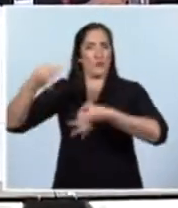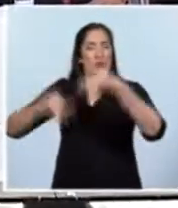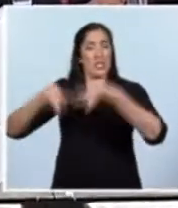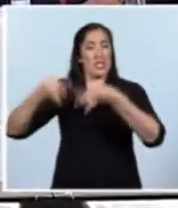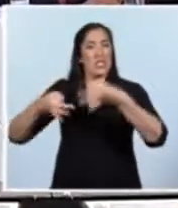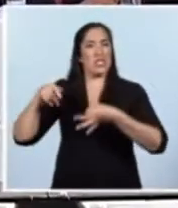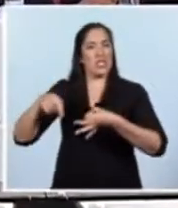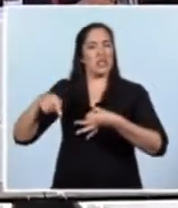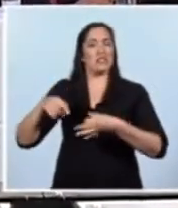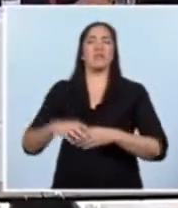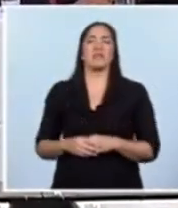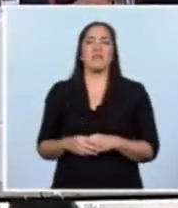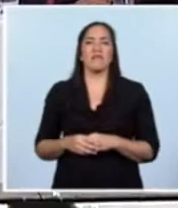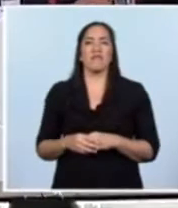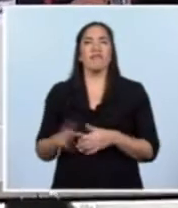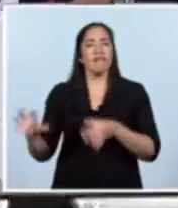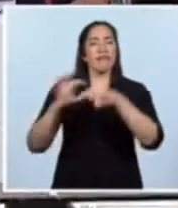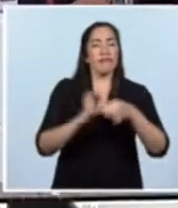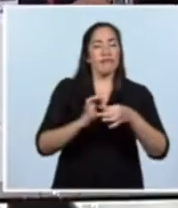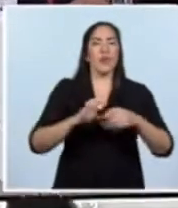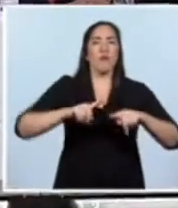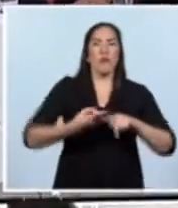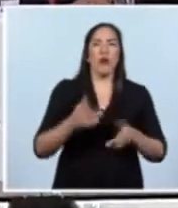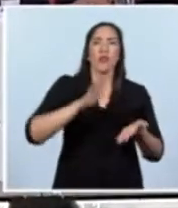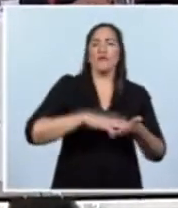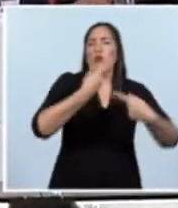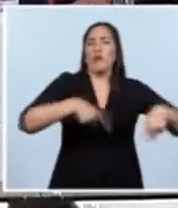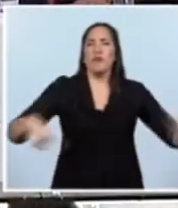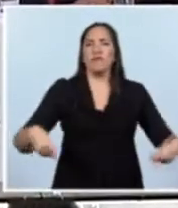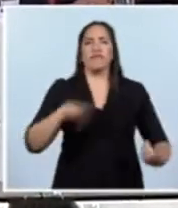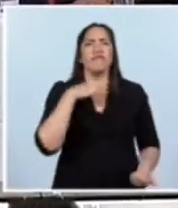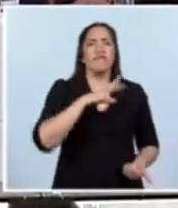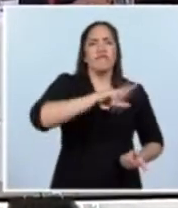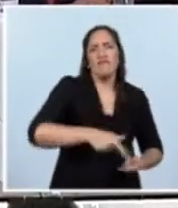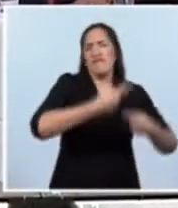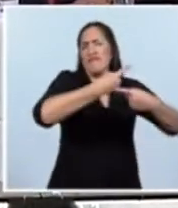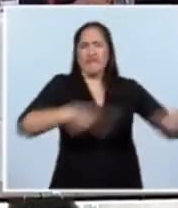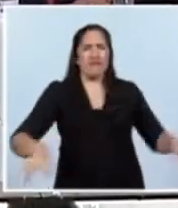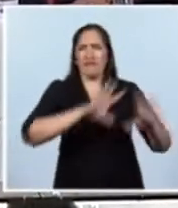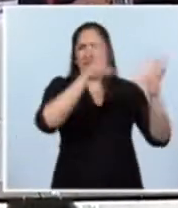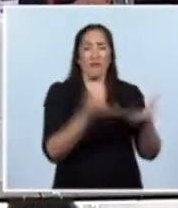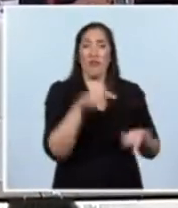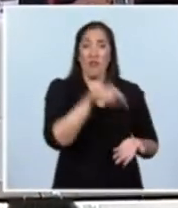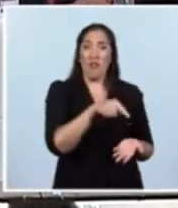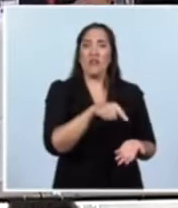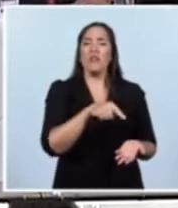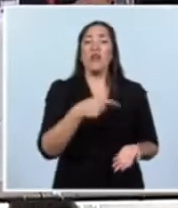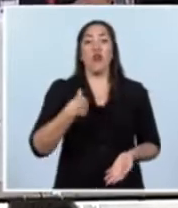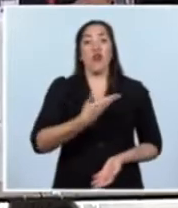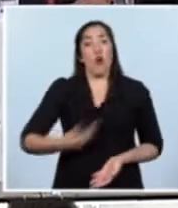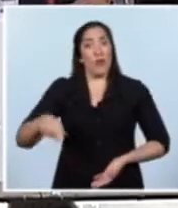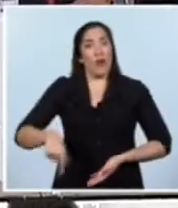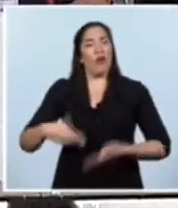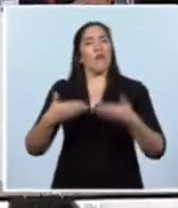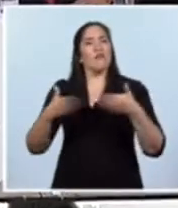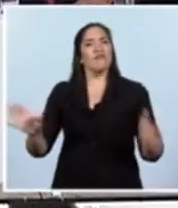a lo que es política criminal, este Gobierno también hoy ha inaugurado en